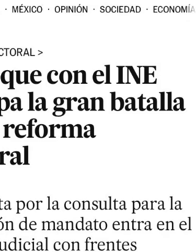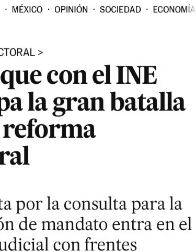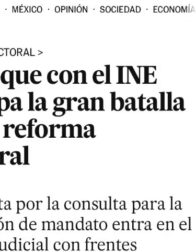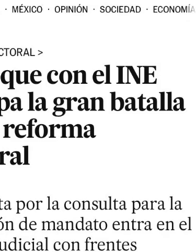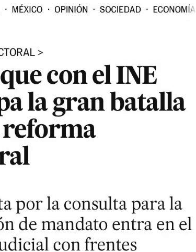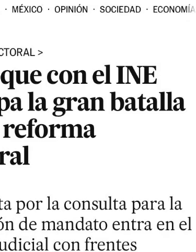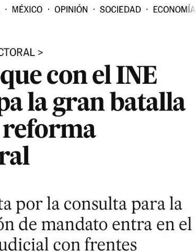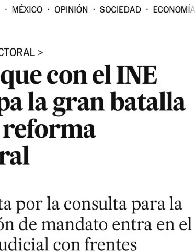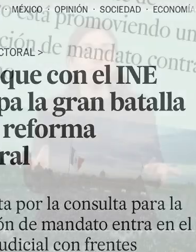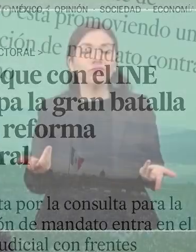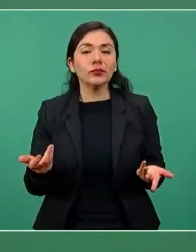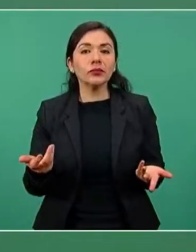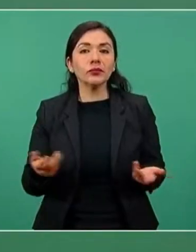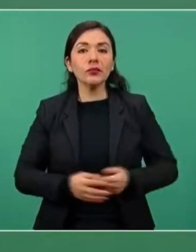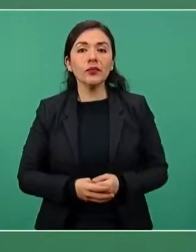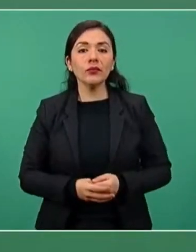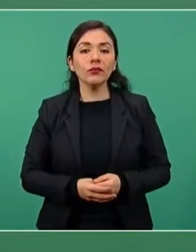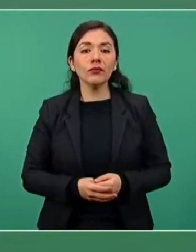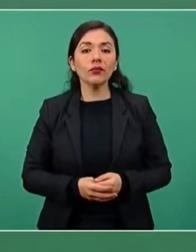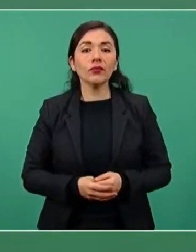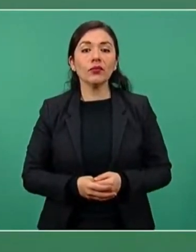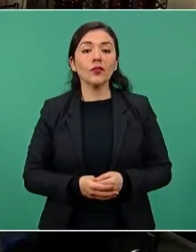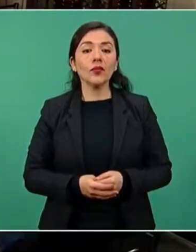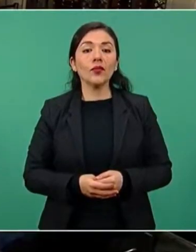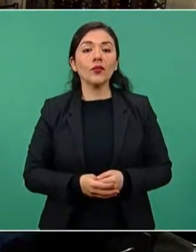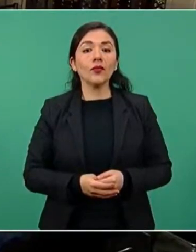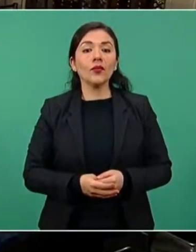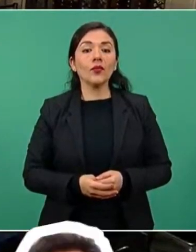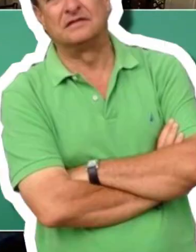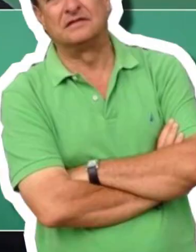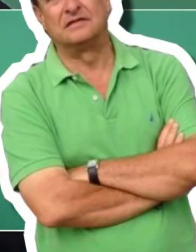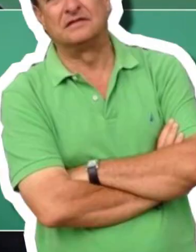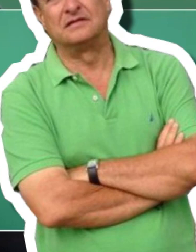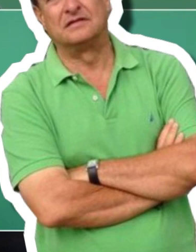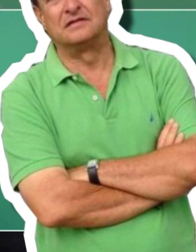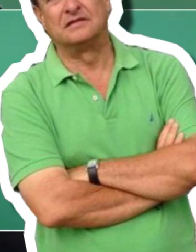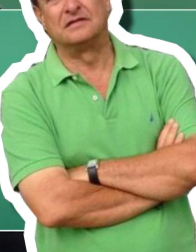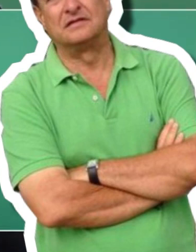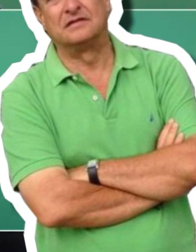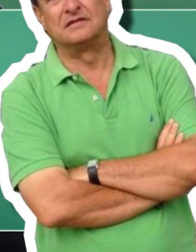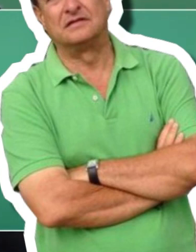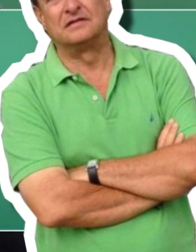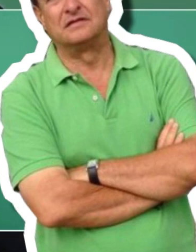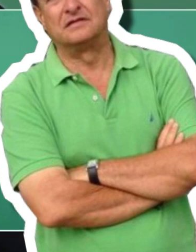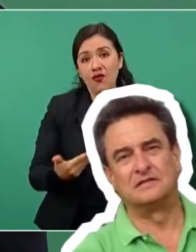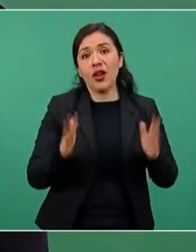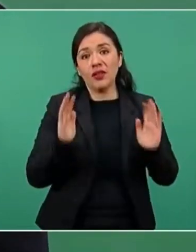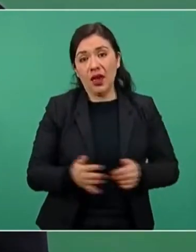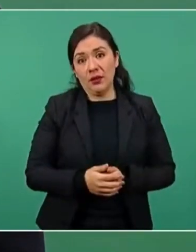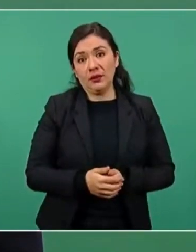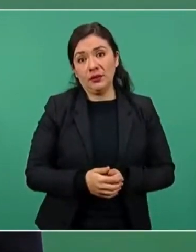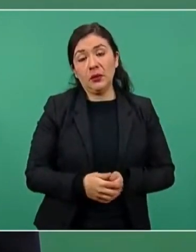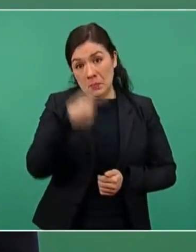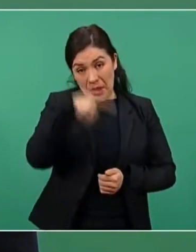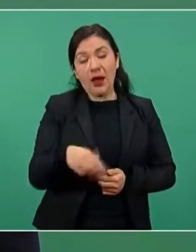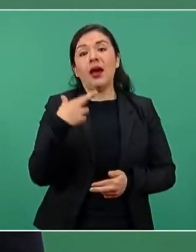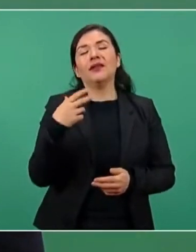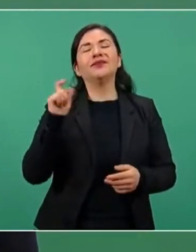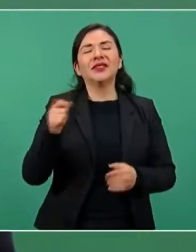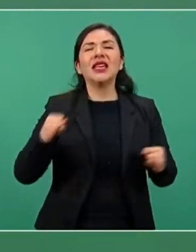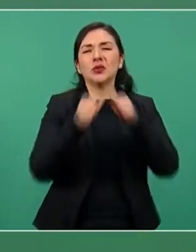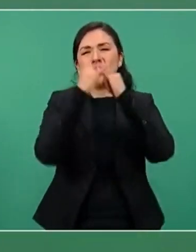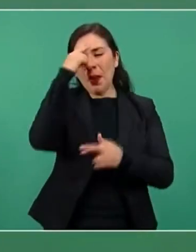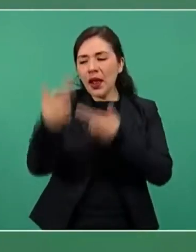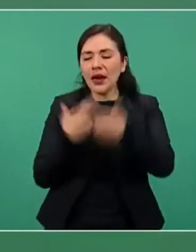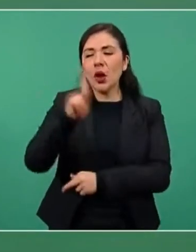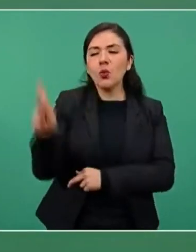ver ahora que se está recogiendo dinero, mal habido, de fraudes al instituto para devolverle al pueblo lo robado,